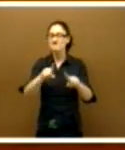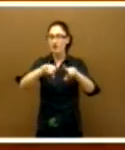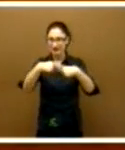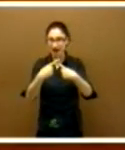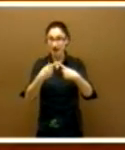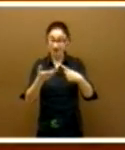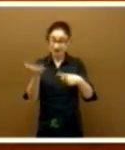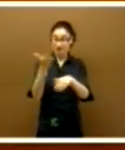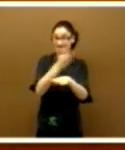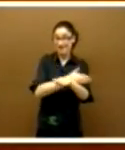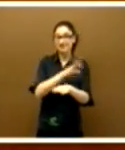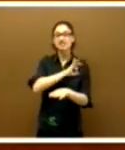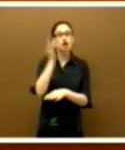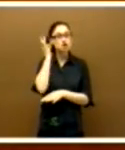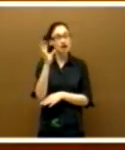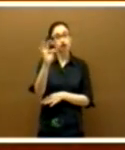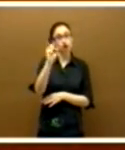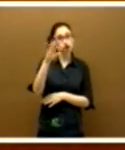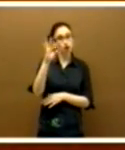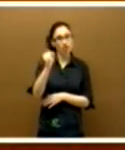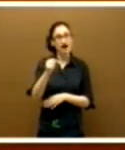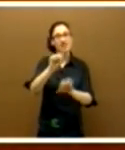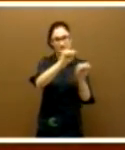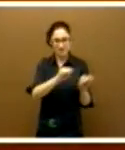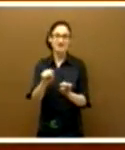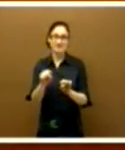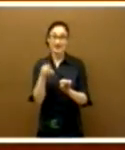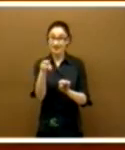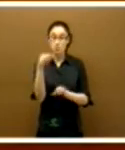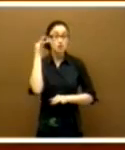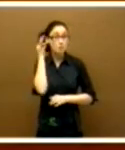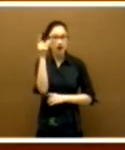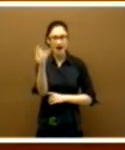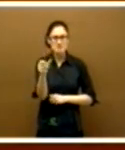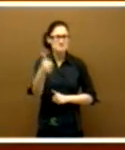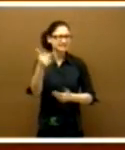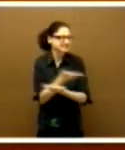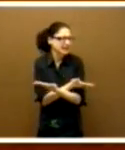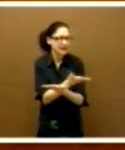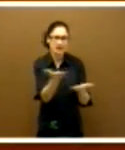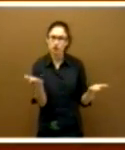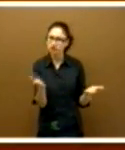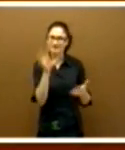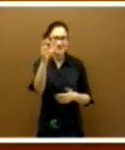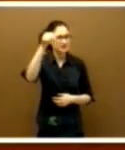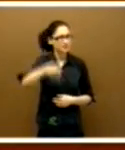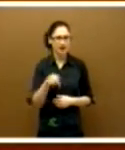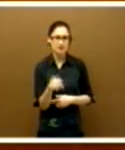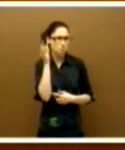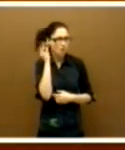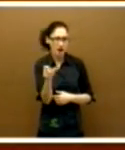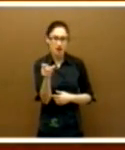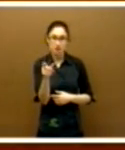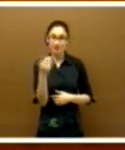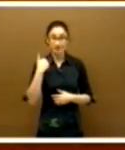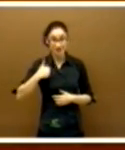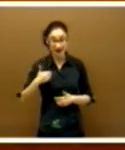defendido. Delia pertenece a la generación de mujeres más generosa que ha tenido este país, pero que ya toca a su